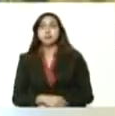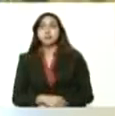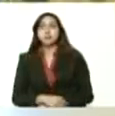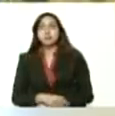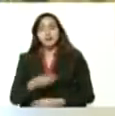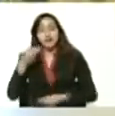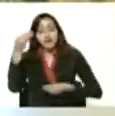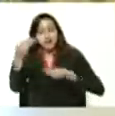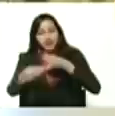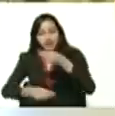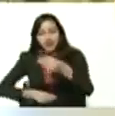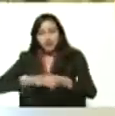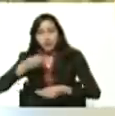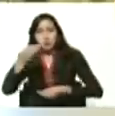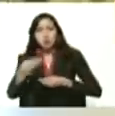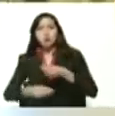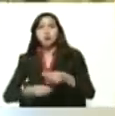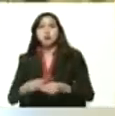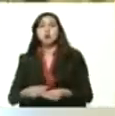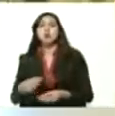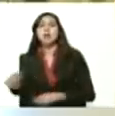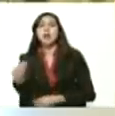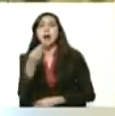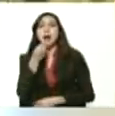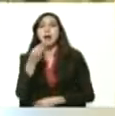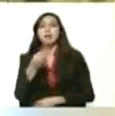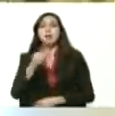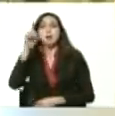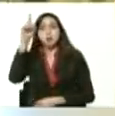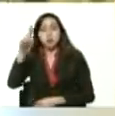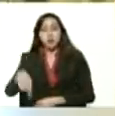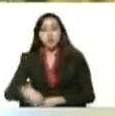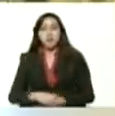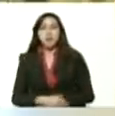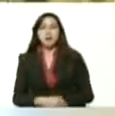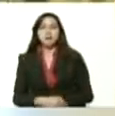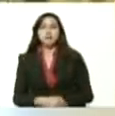producción de alimentos, producción de alimentos,